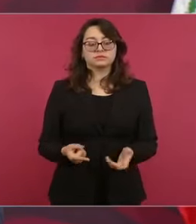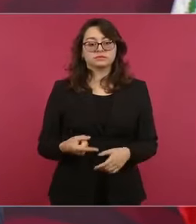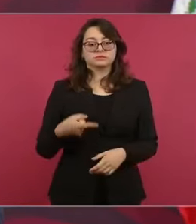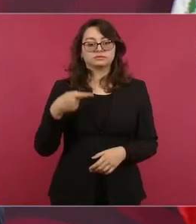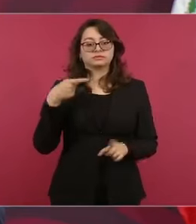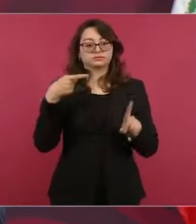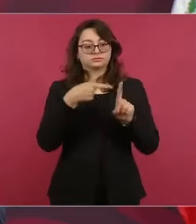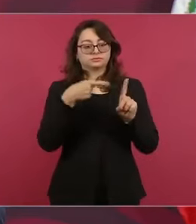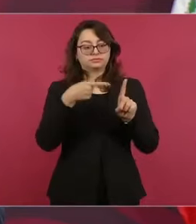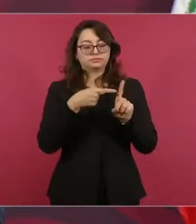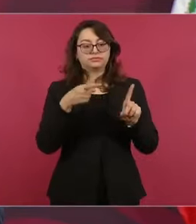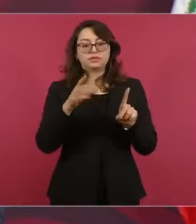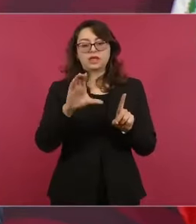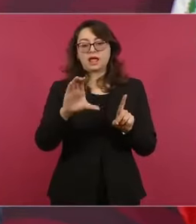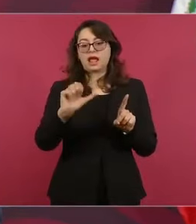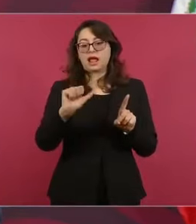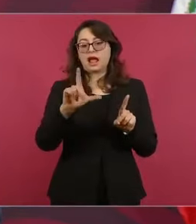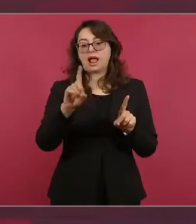para comprar una casa.